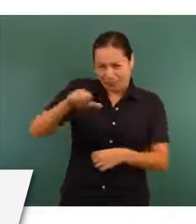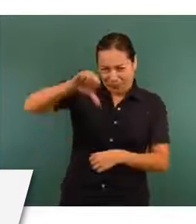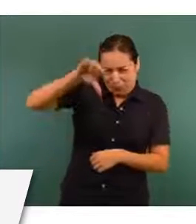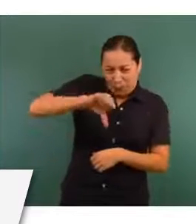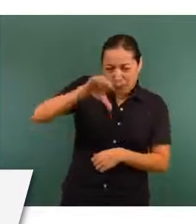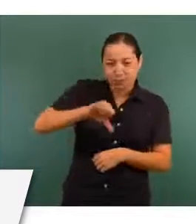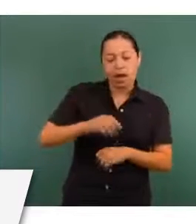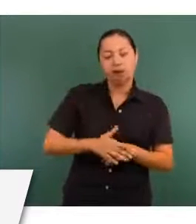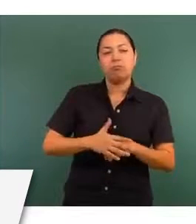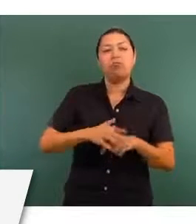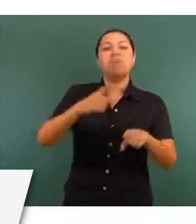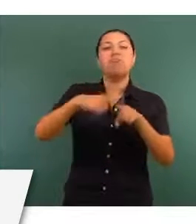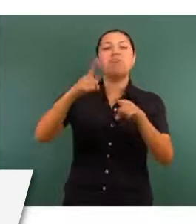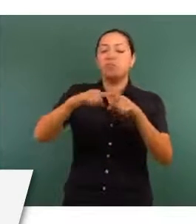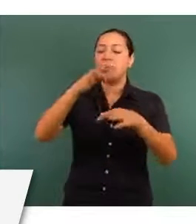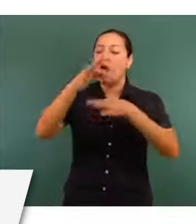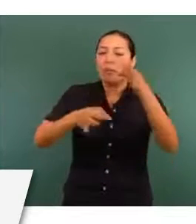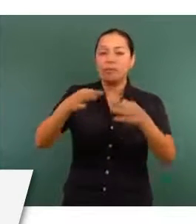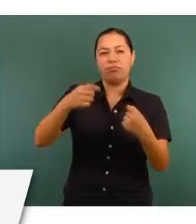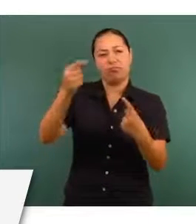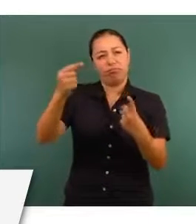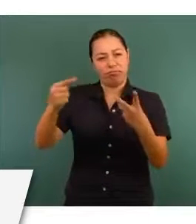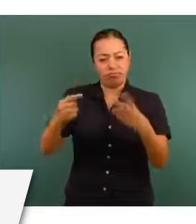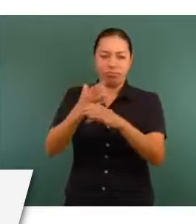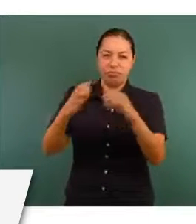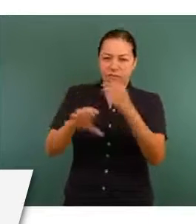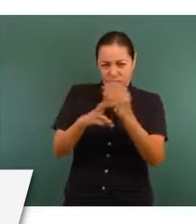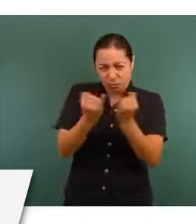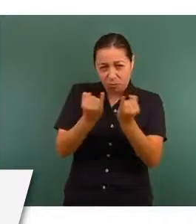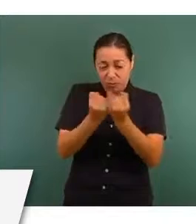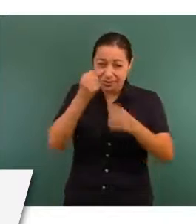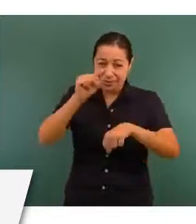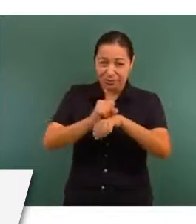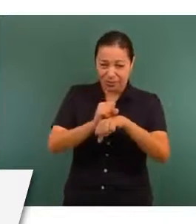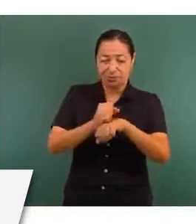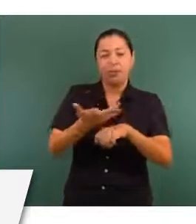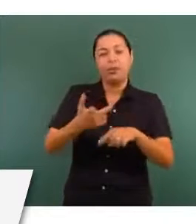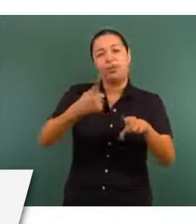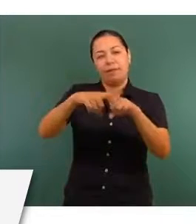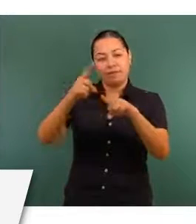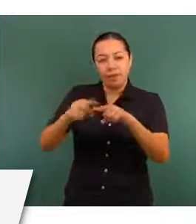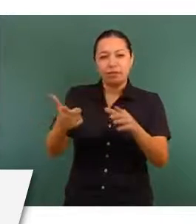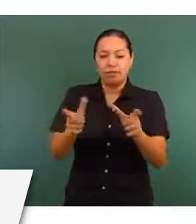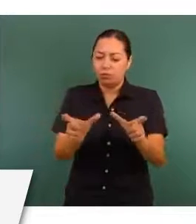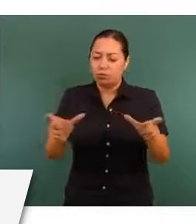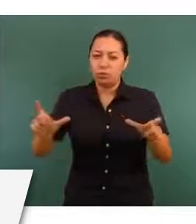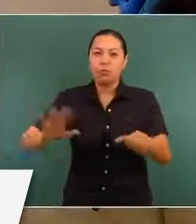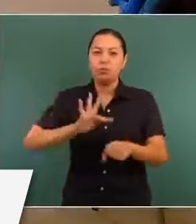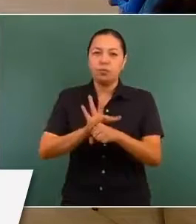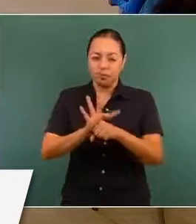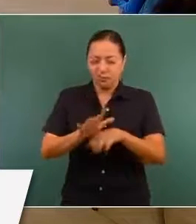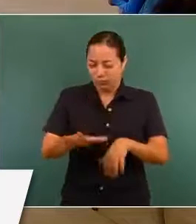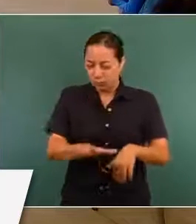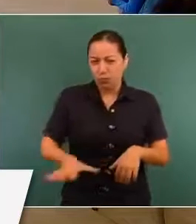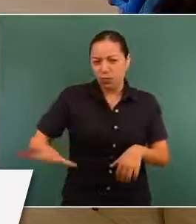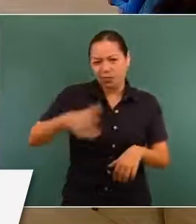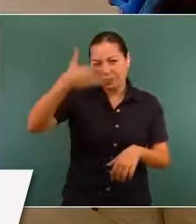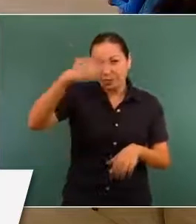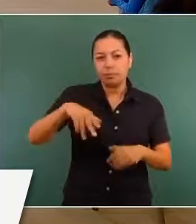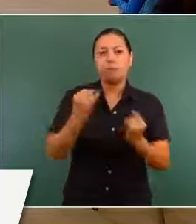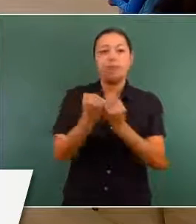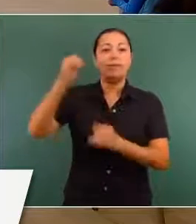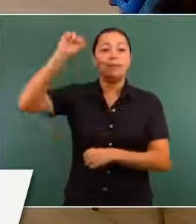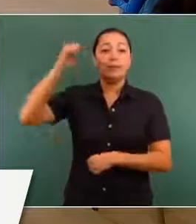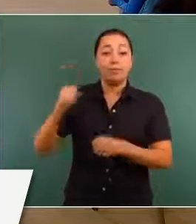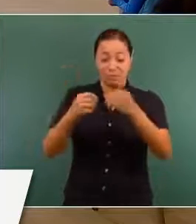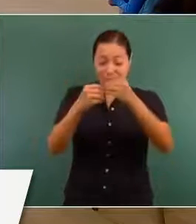acuerdo con datos del Secretariado Ejecutivo del Sistema Nacional de Seguridad Pública, Sinaloa ocupa el